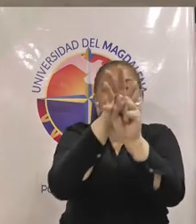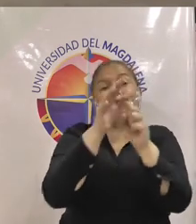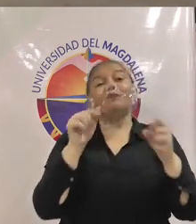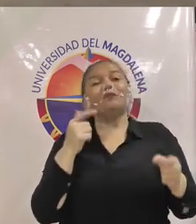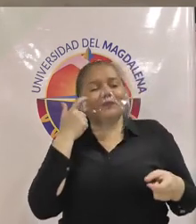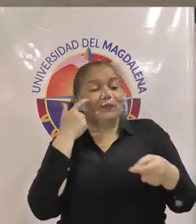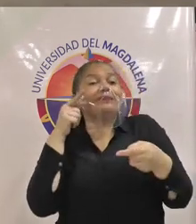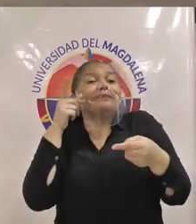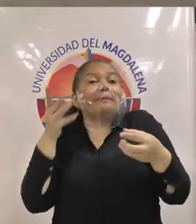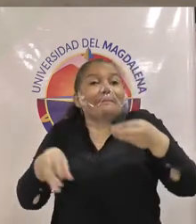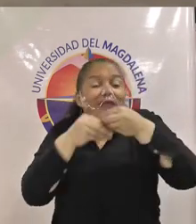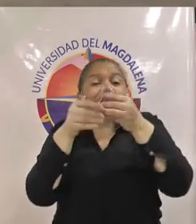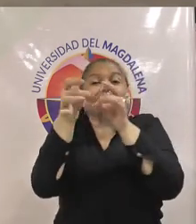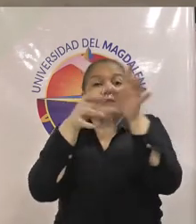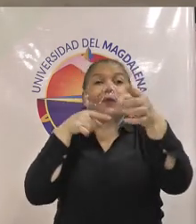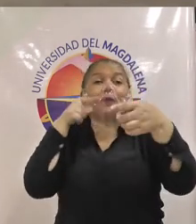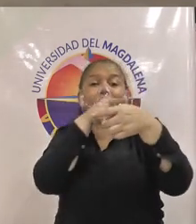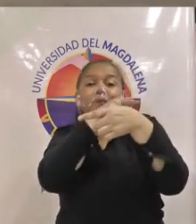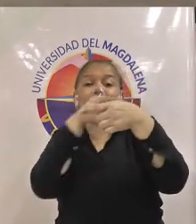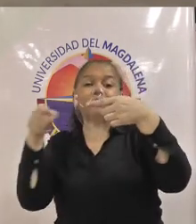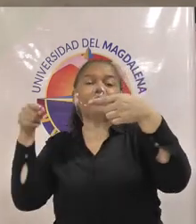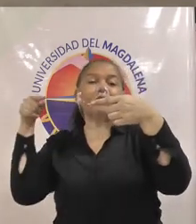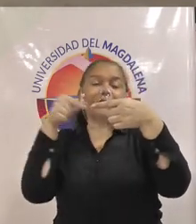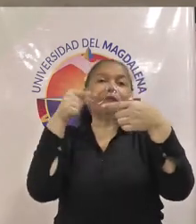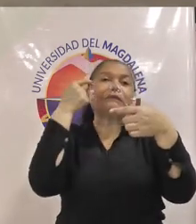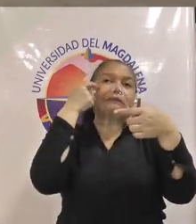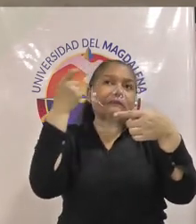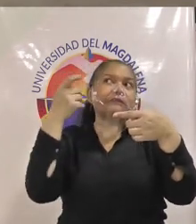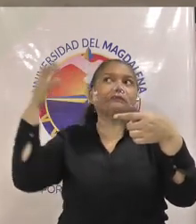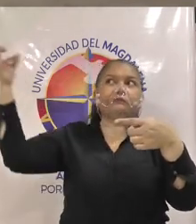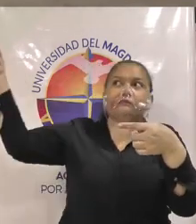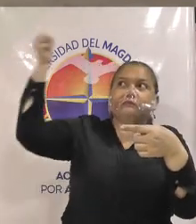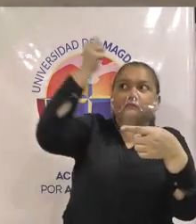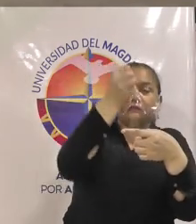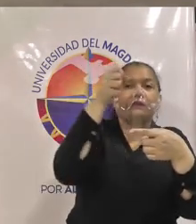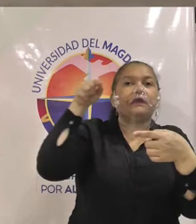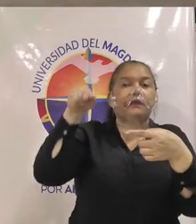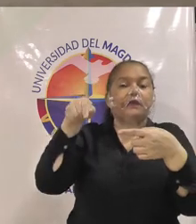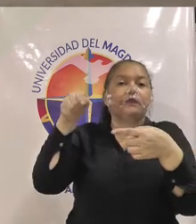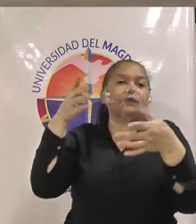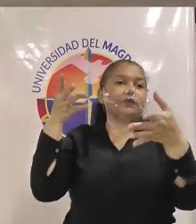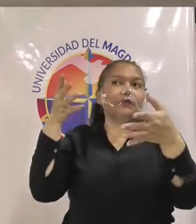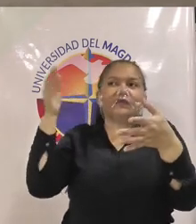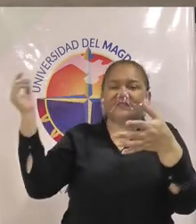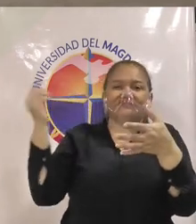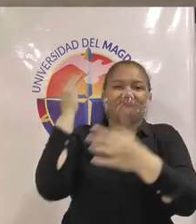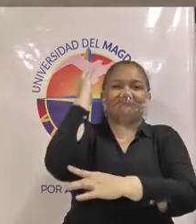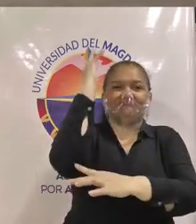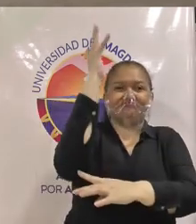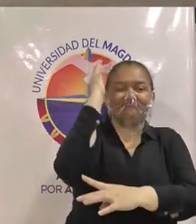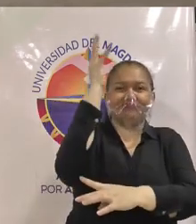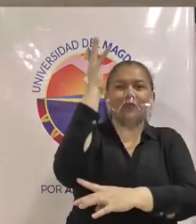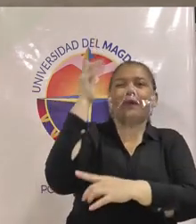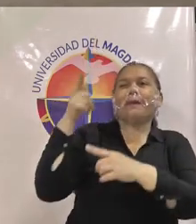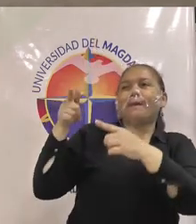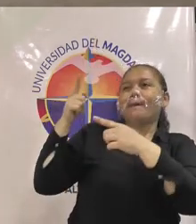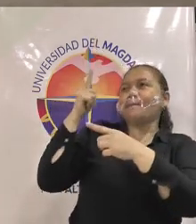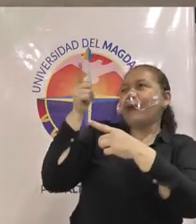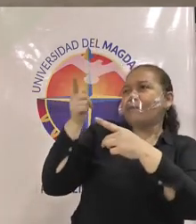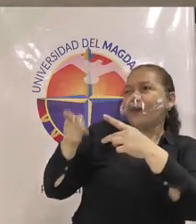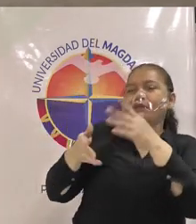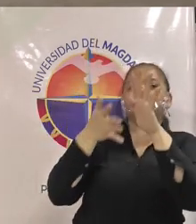que queremos también queremos traer ponentes que a nosotros nos den o nos garanticen cuáles son los